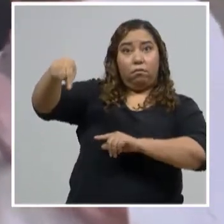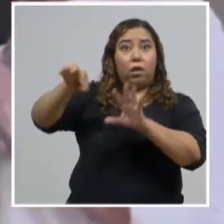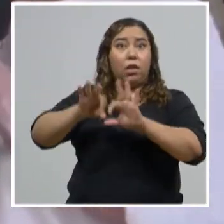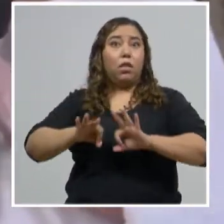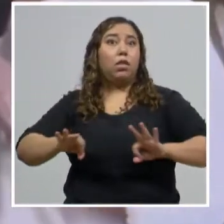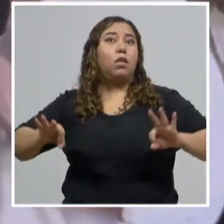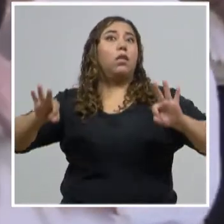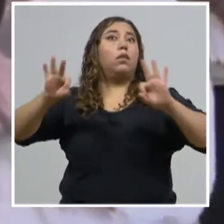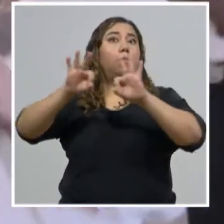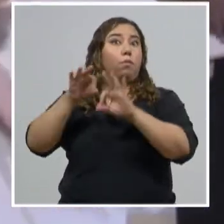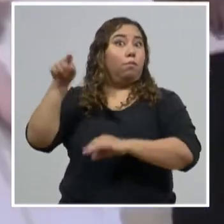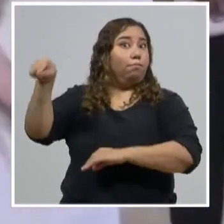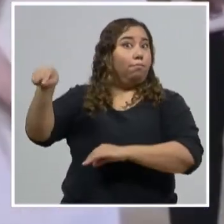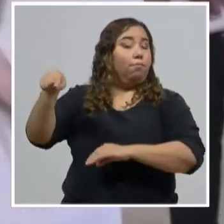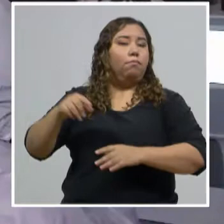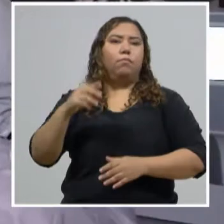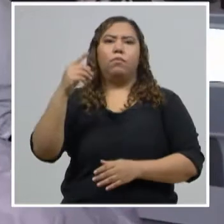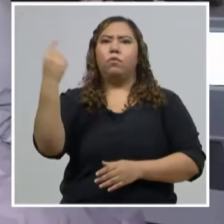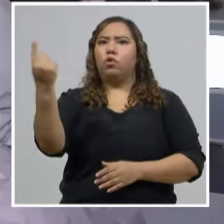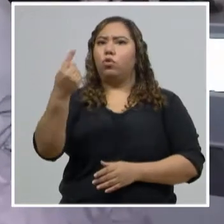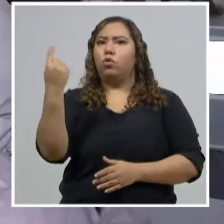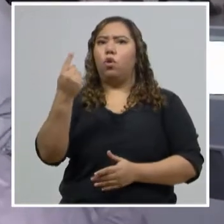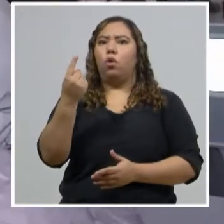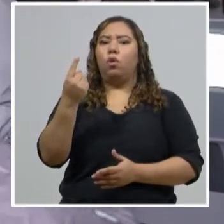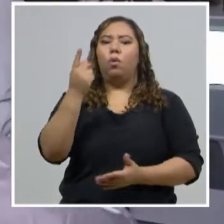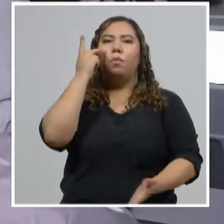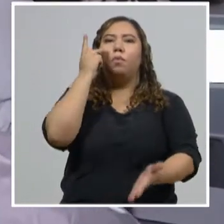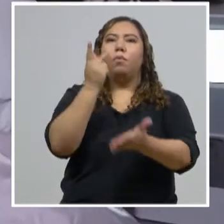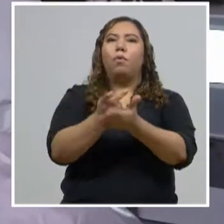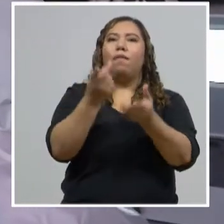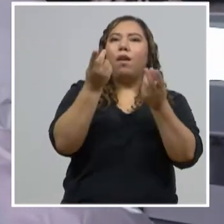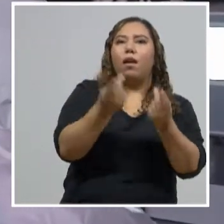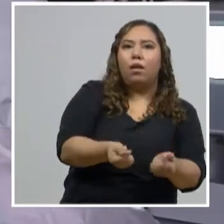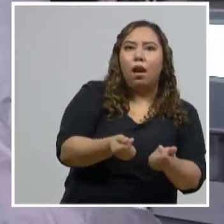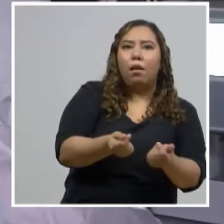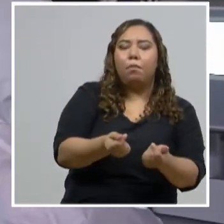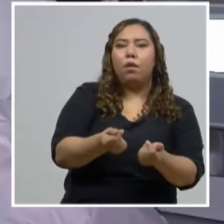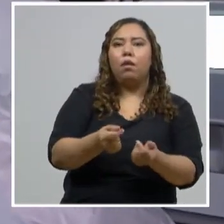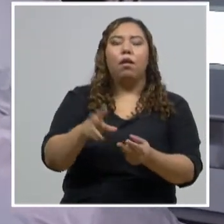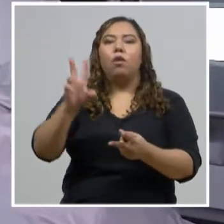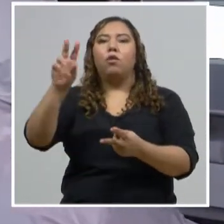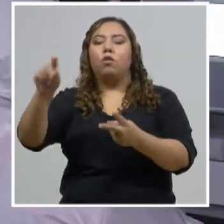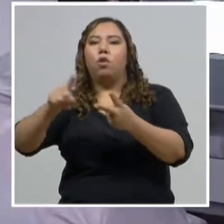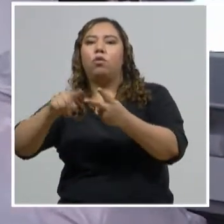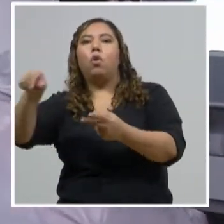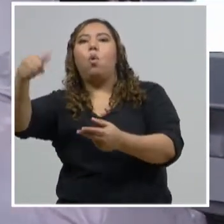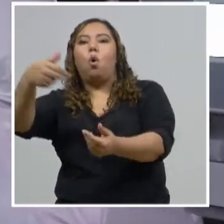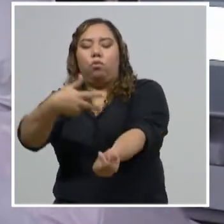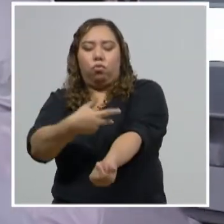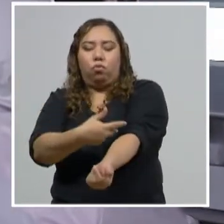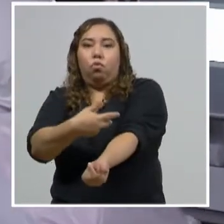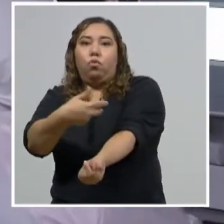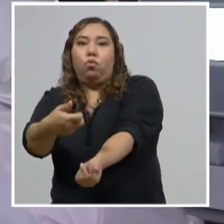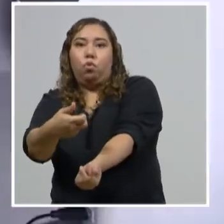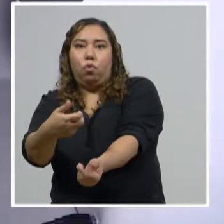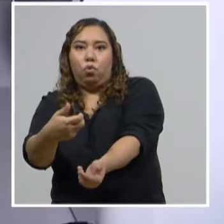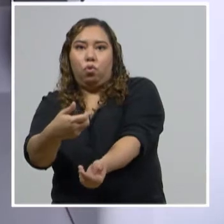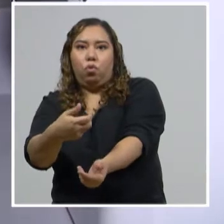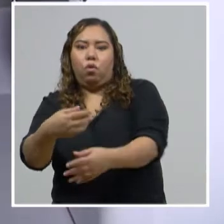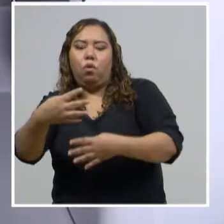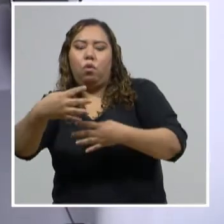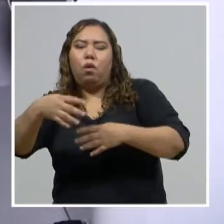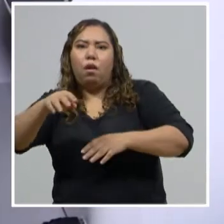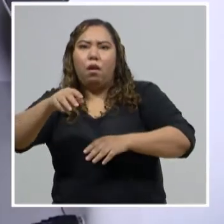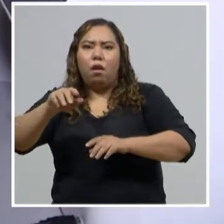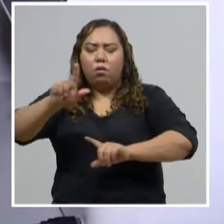mencionar, ¿verdad? Que no solo se hace la prueba rápida, sino que también se hace la proteína C-reactiva y un hemograma completo. Y